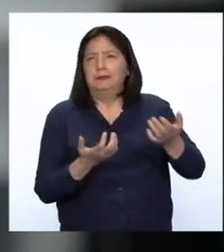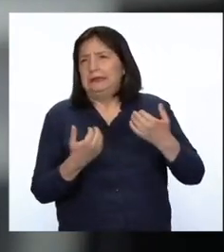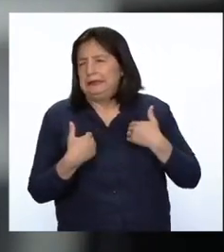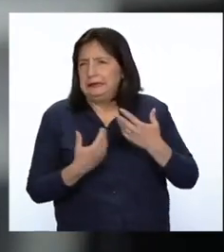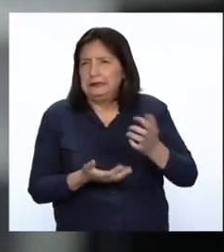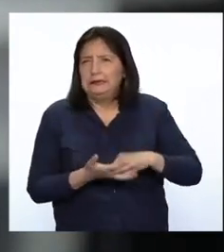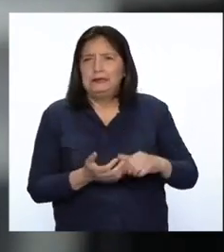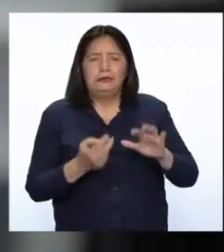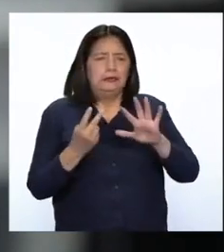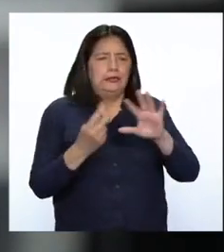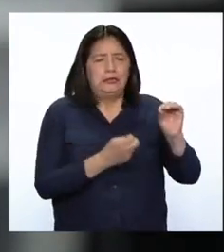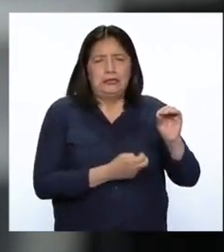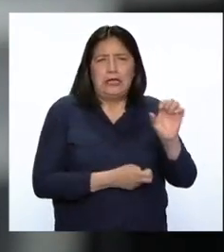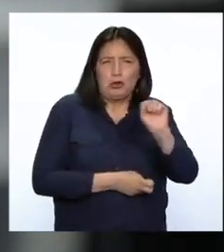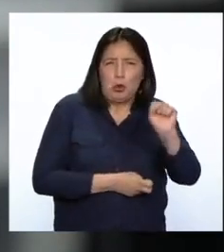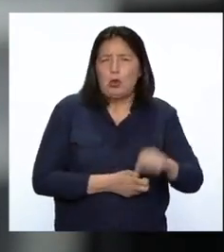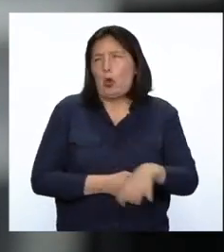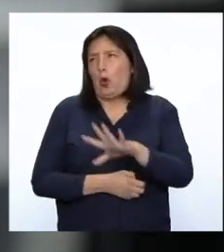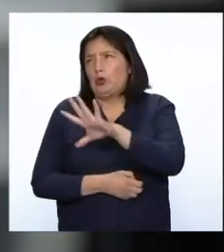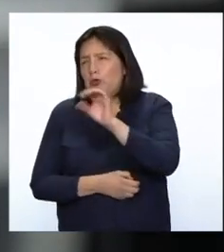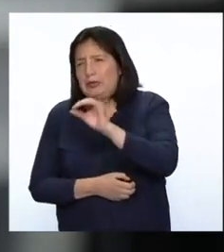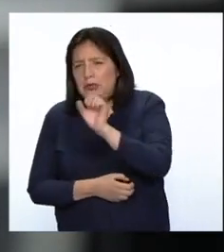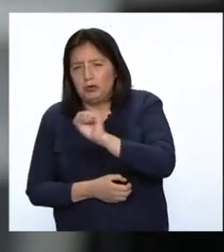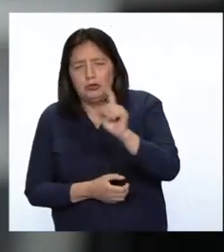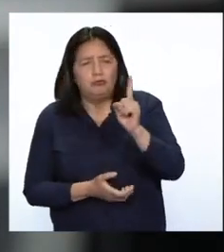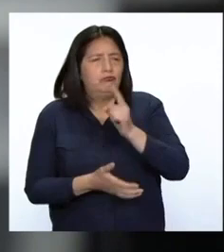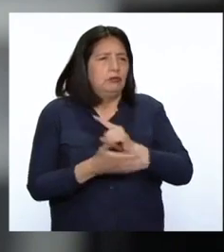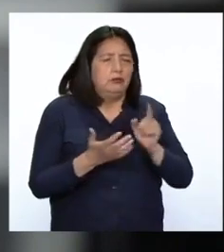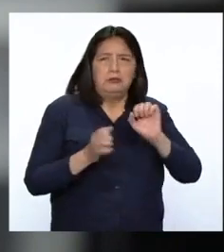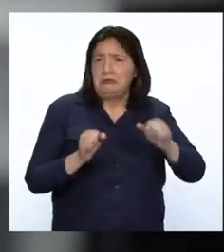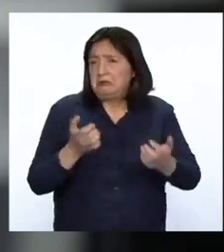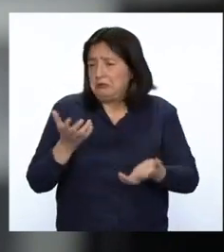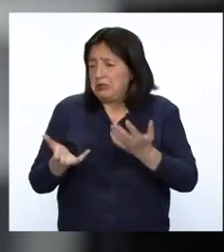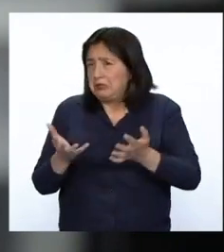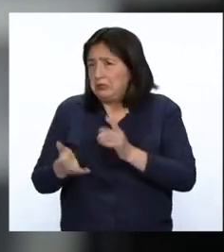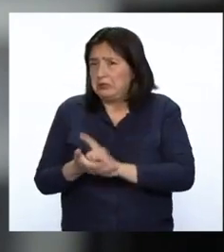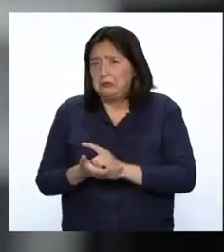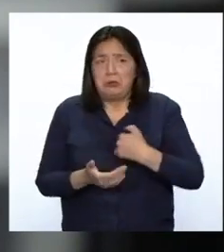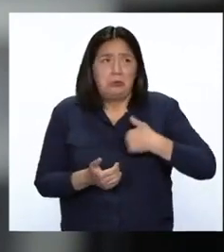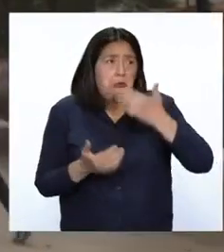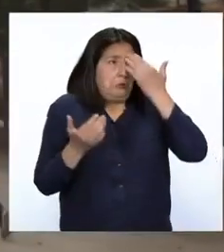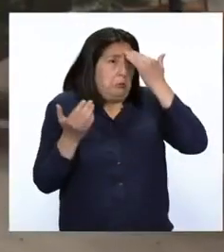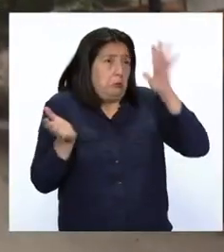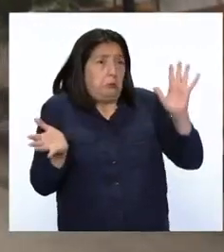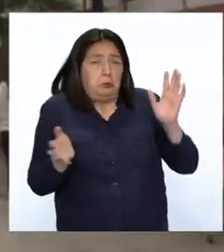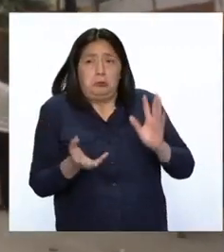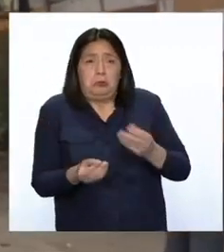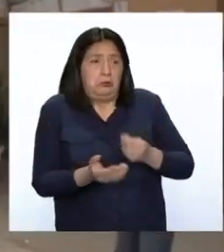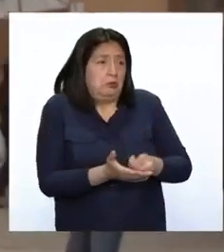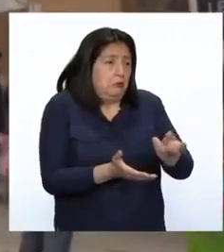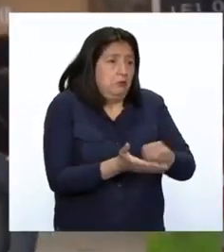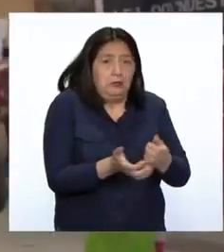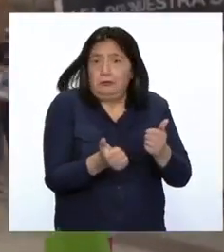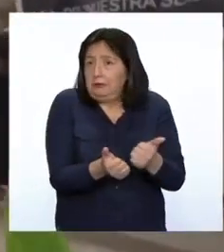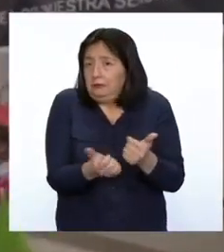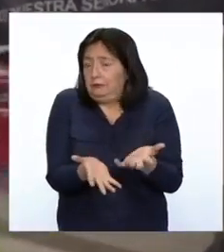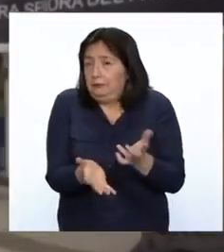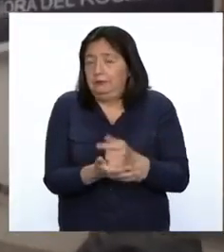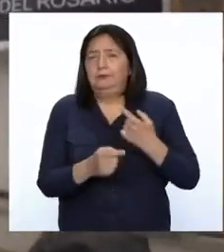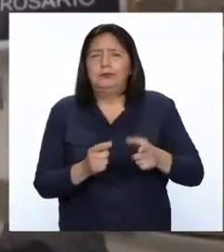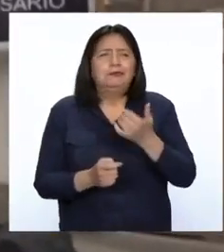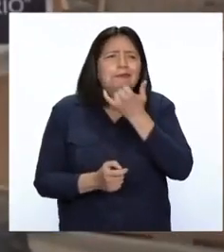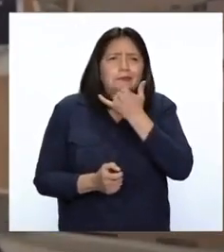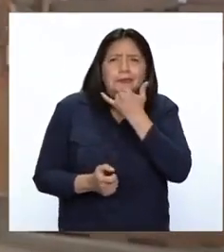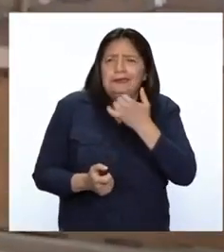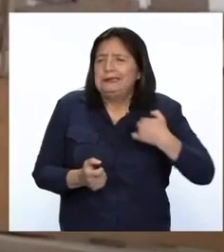70 soles o 50 soles en una semana y quizás no sabía hacer una muy buena compra, pero ¿qué